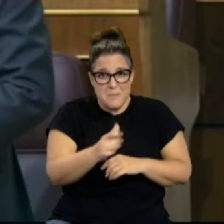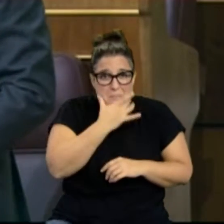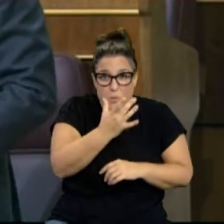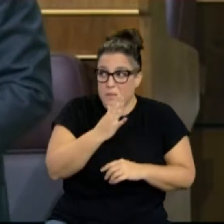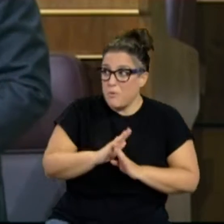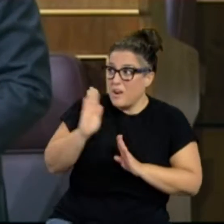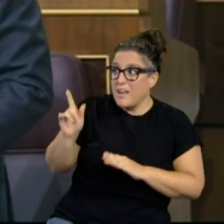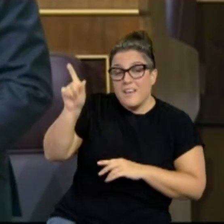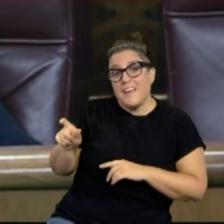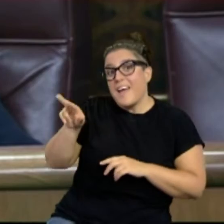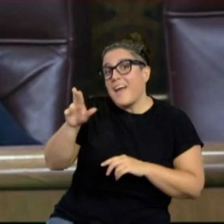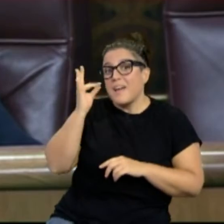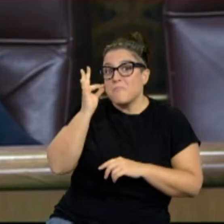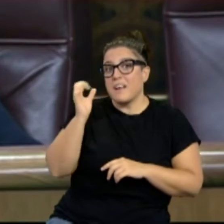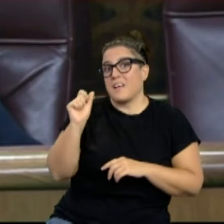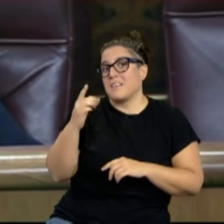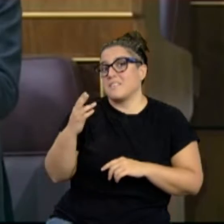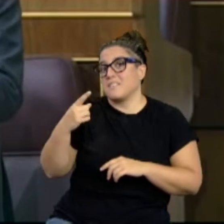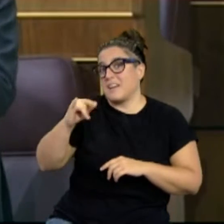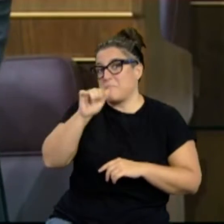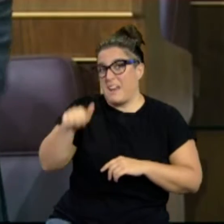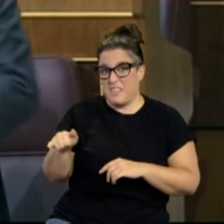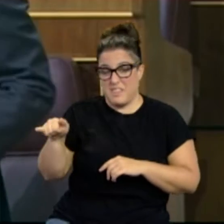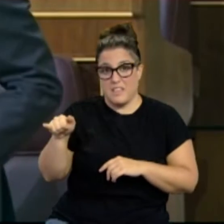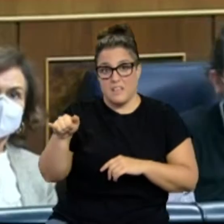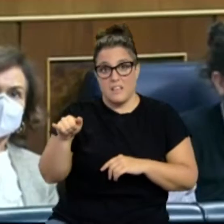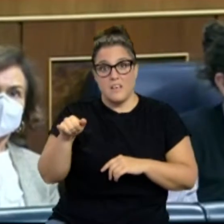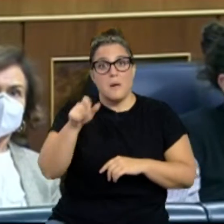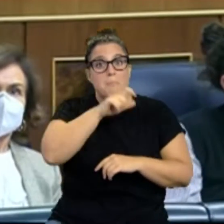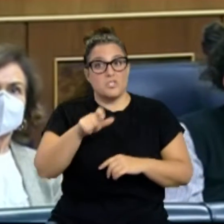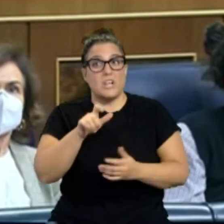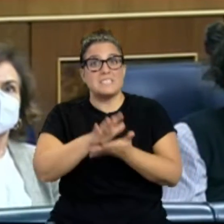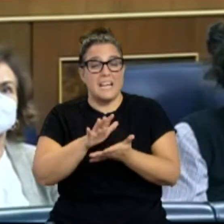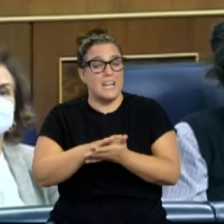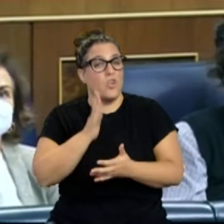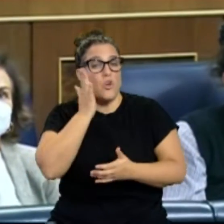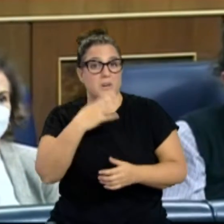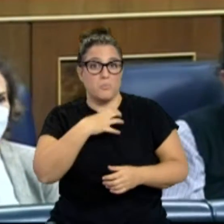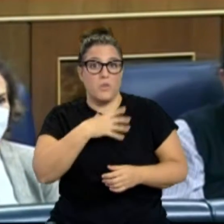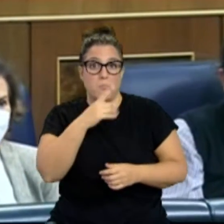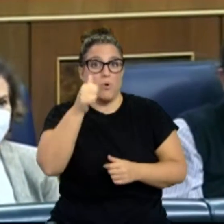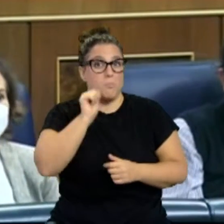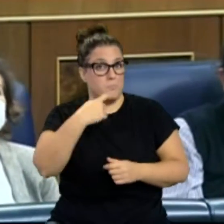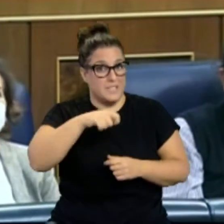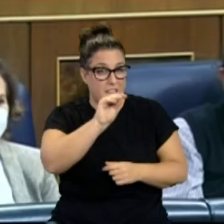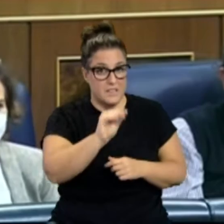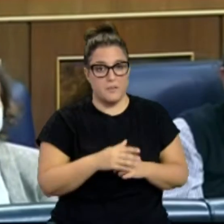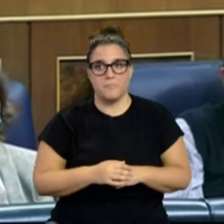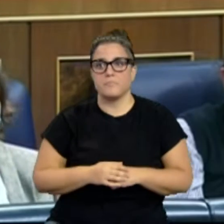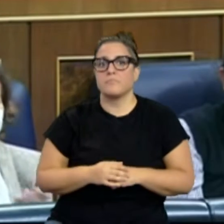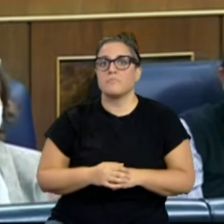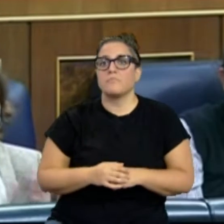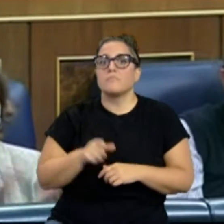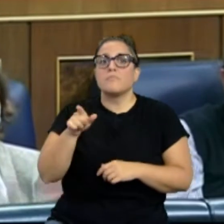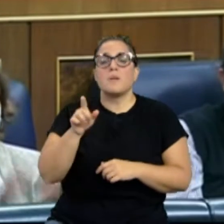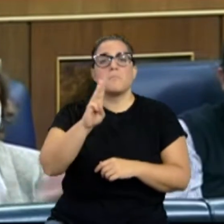de Alberto Jiménez Becerri, infame. Con quien no podemos dormir los españoles tranquilos es con usted. El gobierno que derrotó a ETA fue un gobierno socialista. El gobierno que calificó a ETA